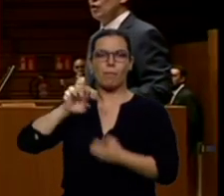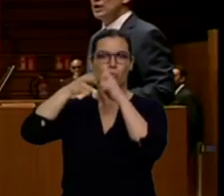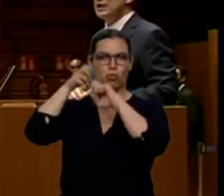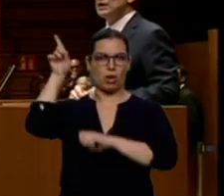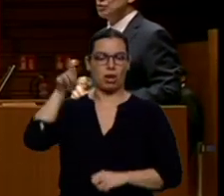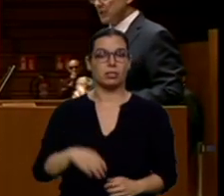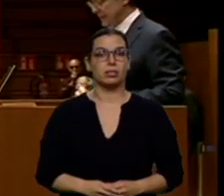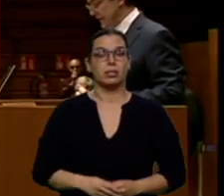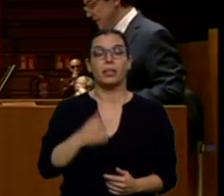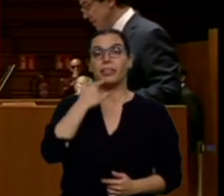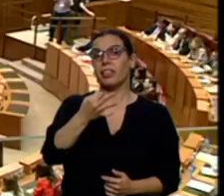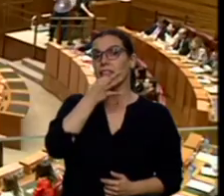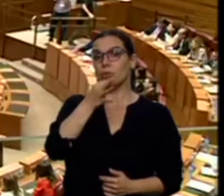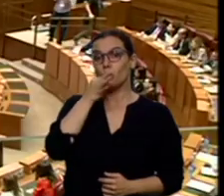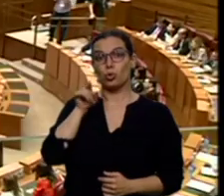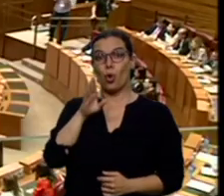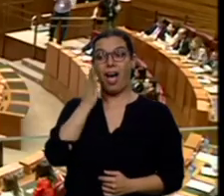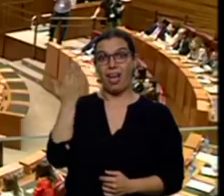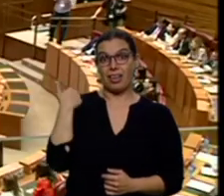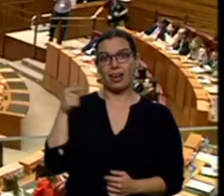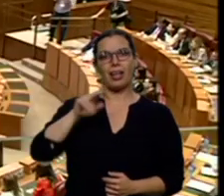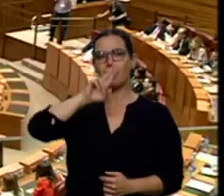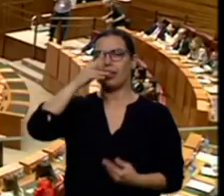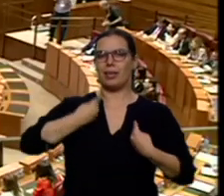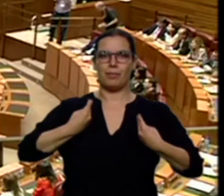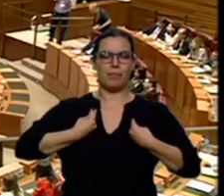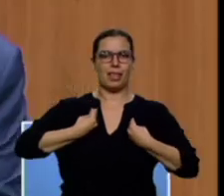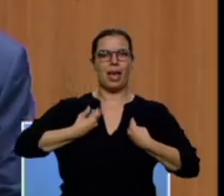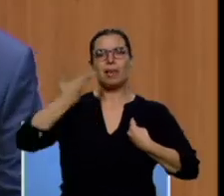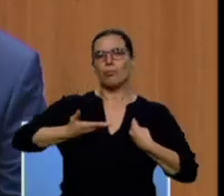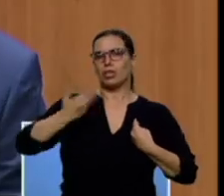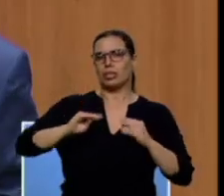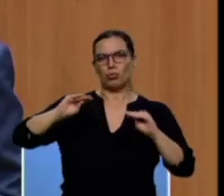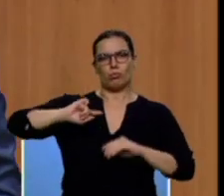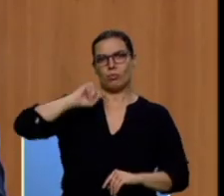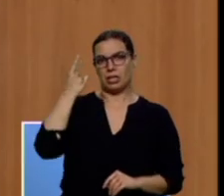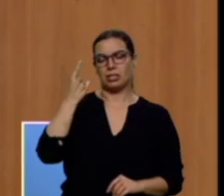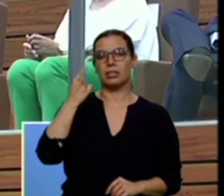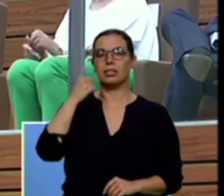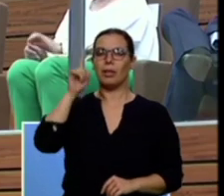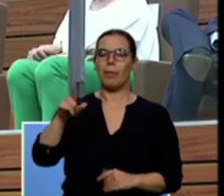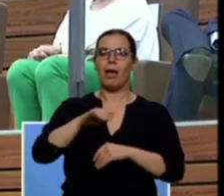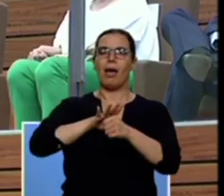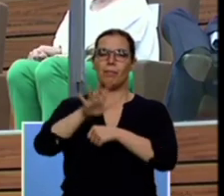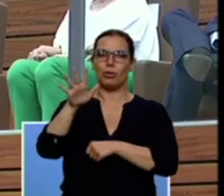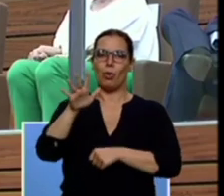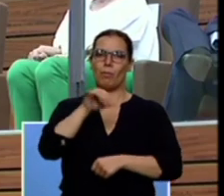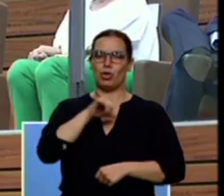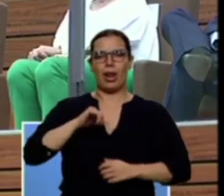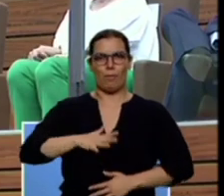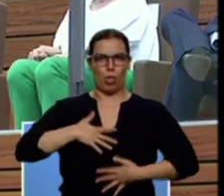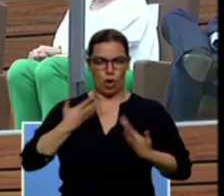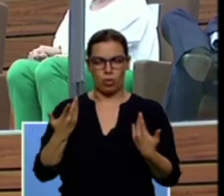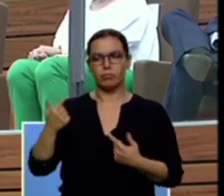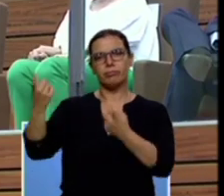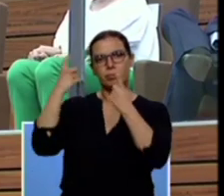discurso más importante de su vida se ha emocionado al llevarlo al ámbito personal. Me inculcaron tres cosas. Ser buena persona, una